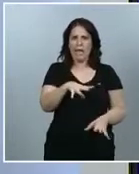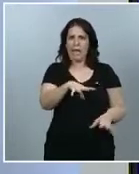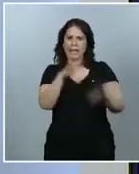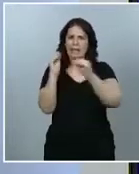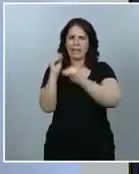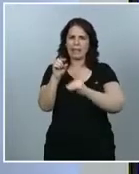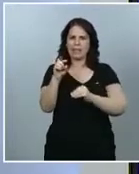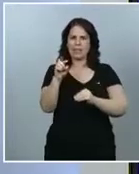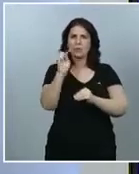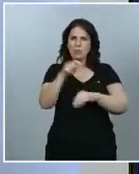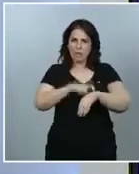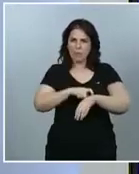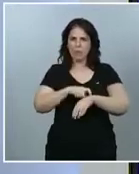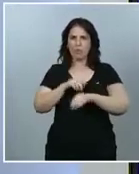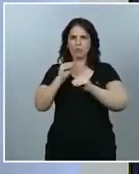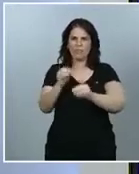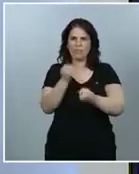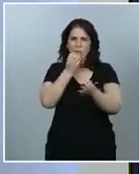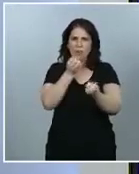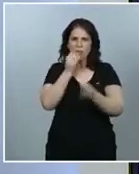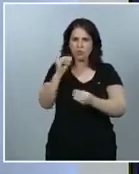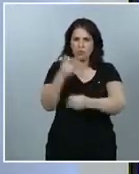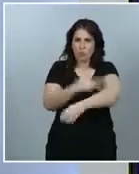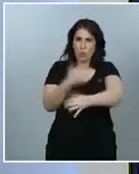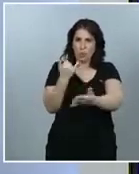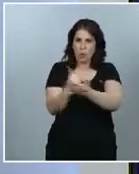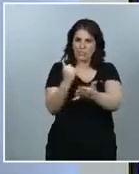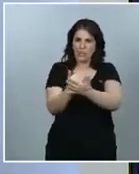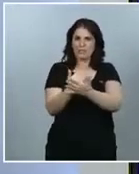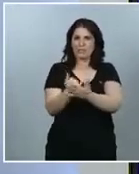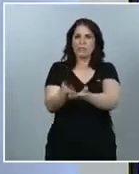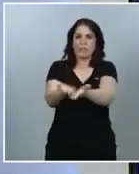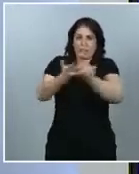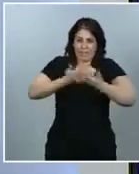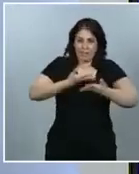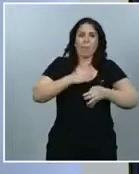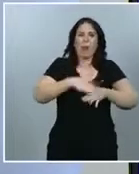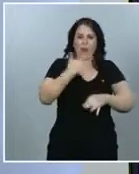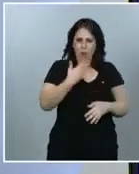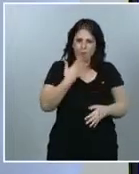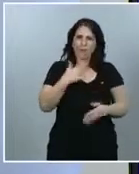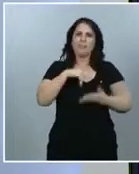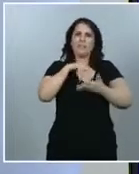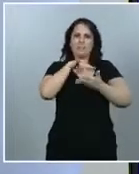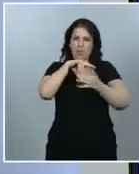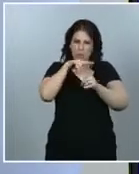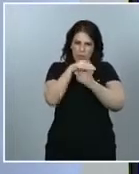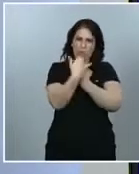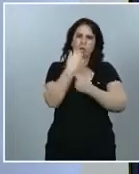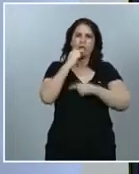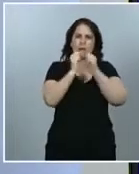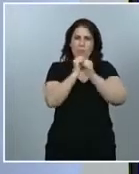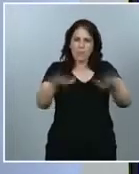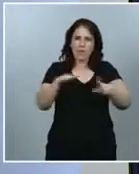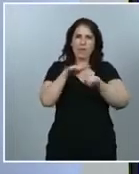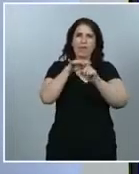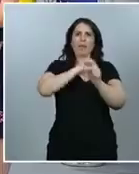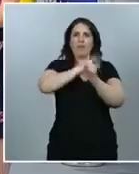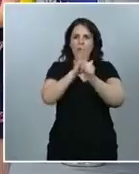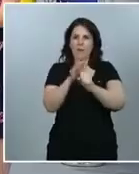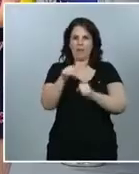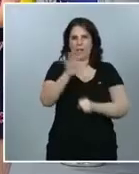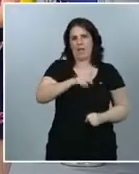la información y las muestras para poder conocer la situación de la epidemia de COVID-19 en nuestro país. Muchas gracias.